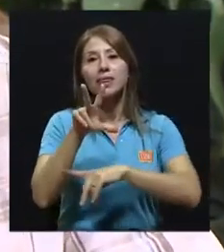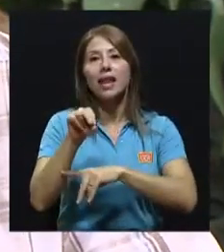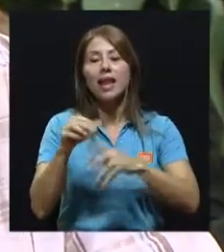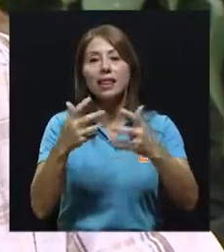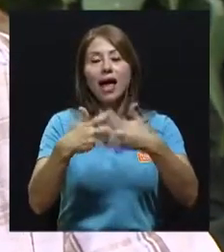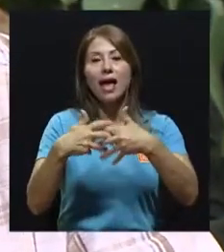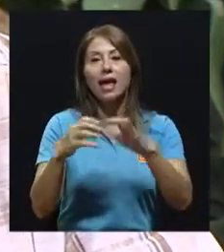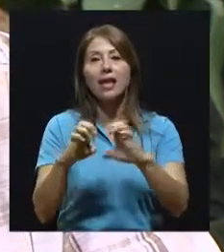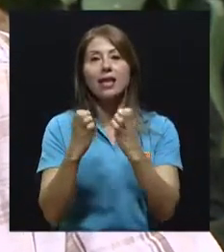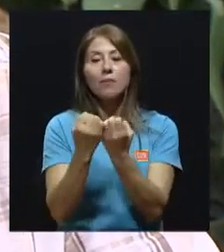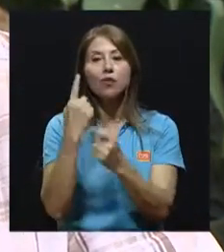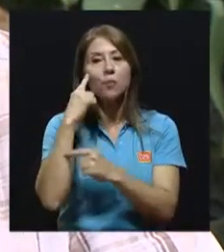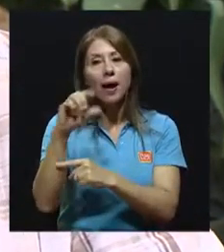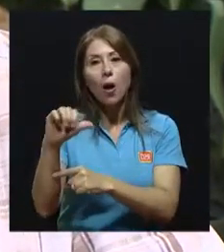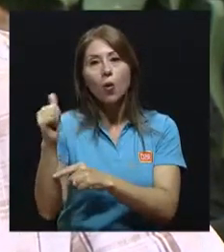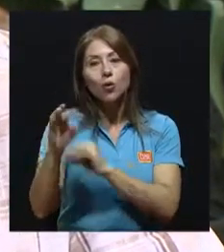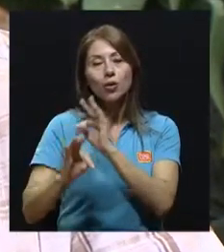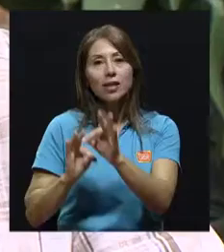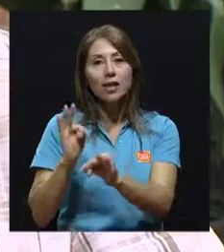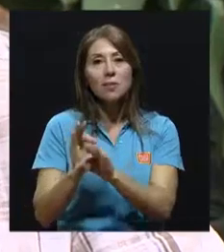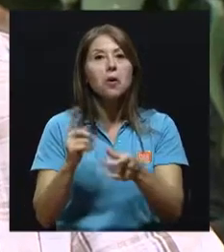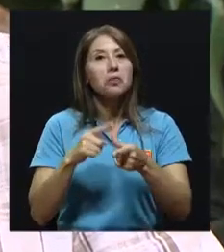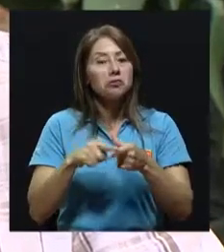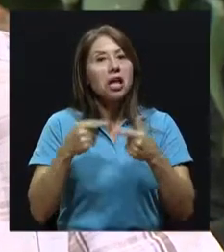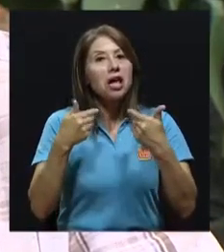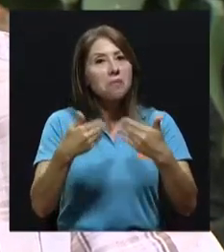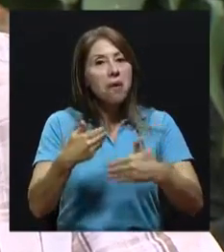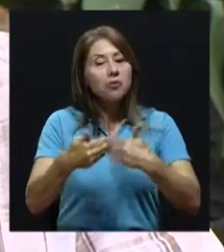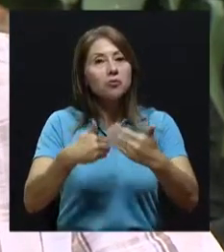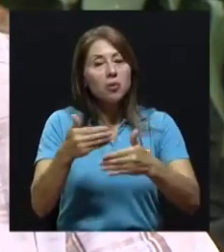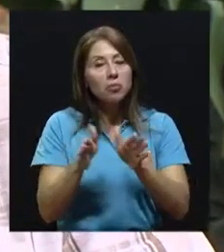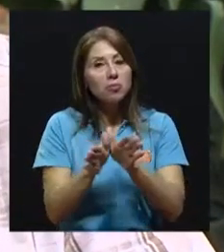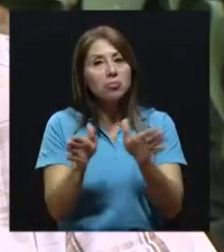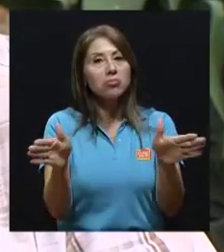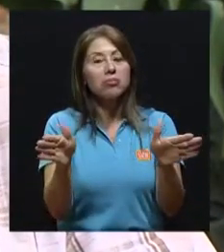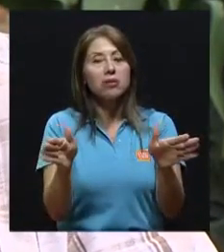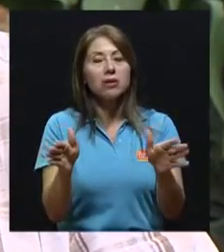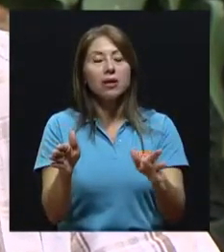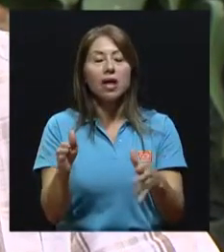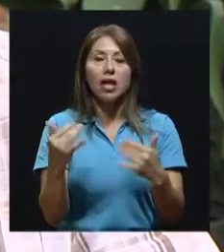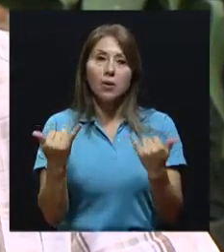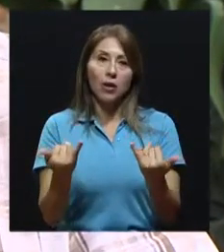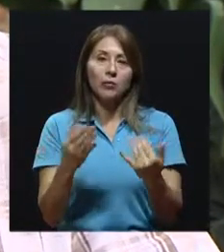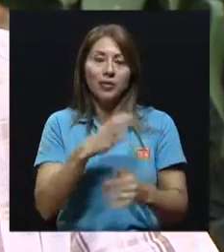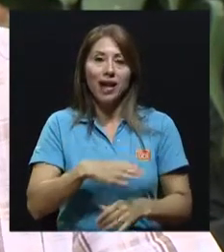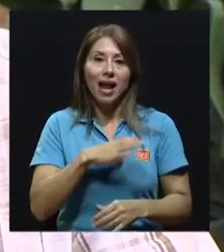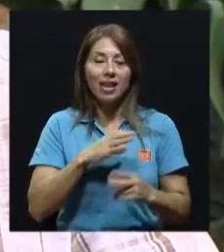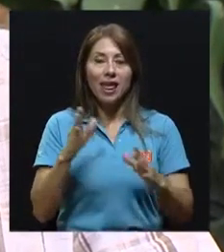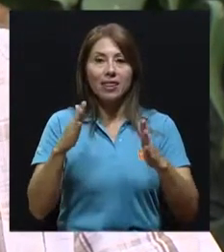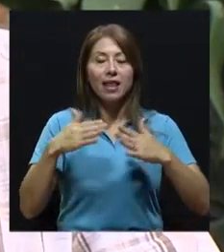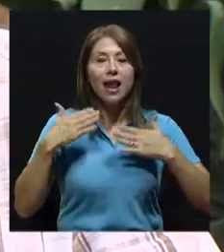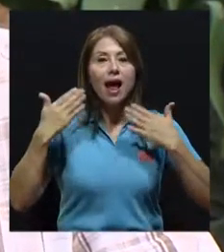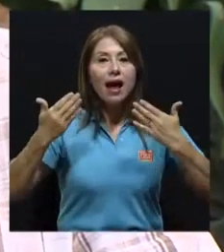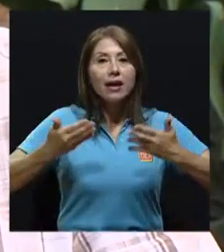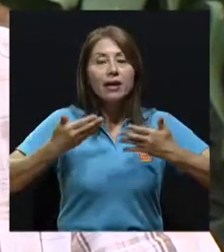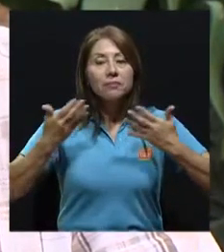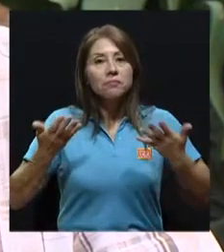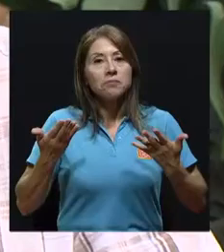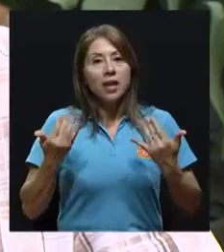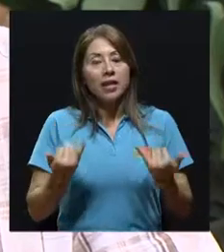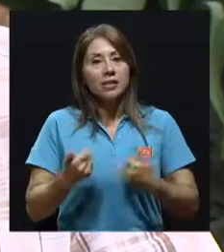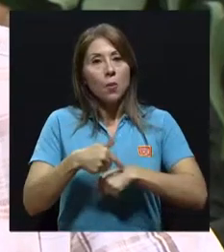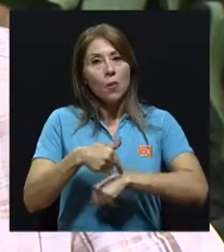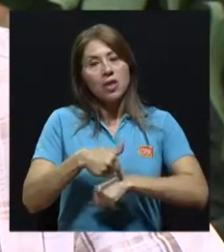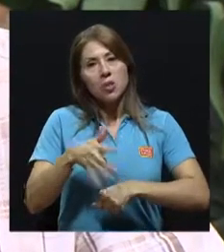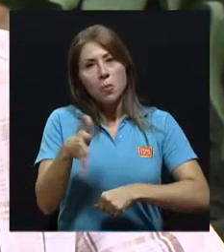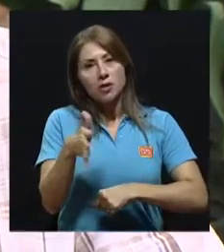ahí poco a poco hemos ido ampliando, para tener una idea de cómo estamos, y bueno, como usted lo pregunta, la calidad del aire, ya tenemos en este